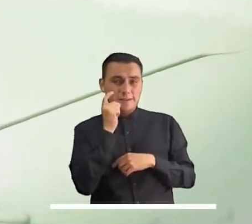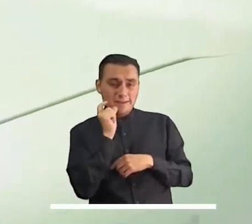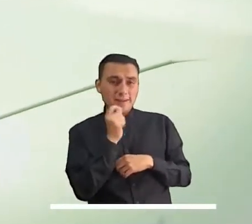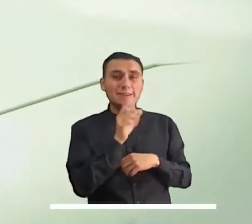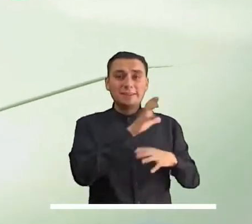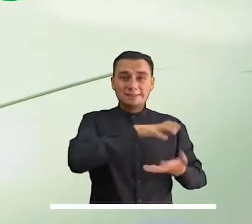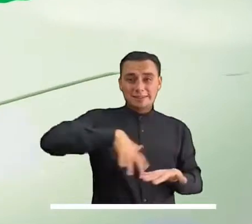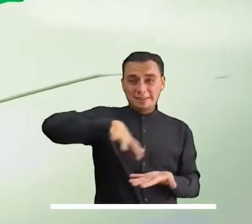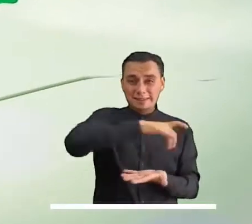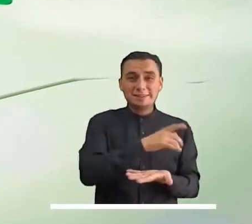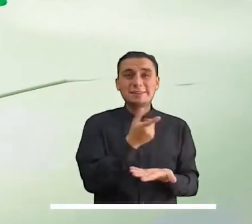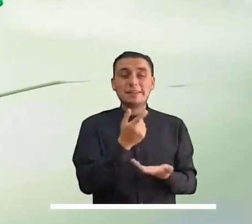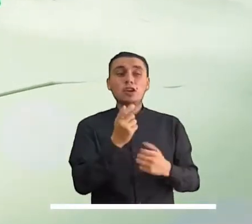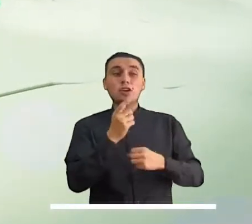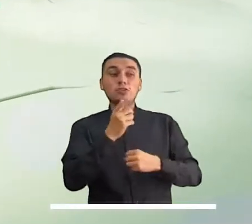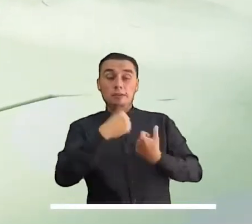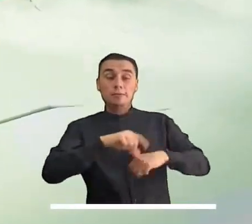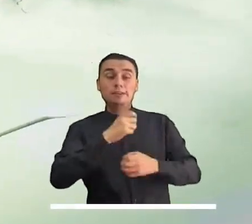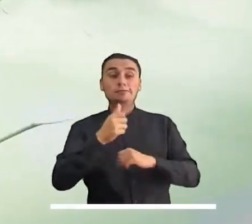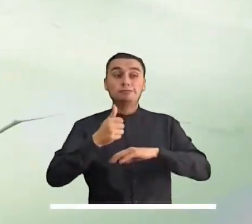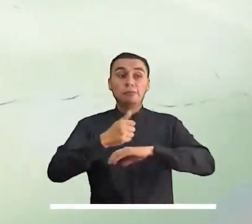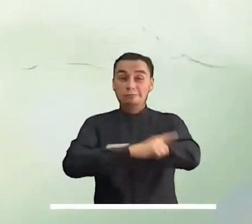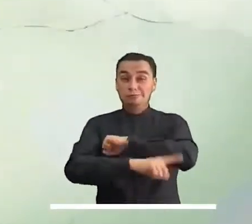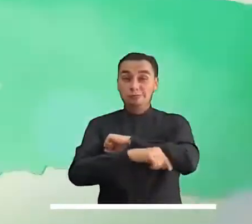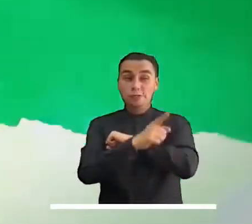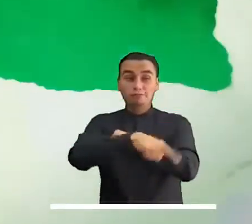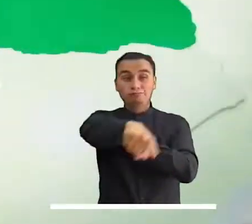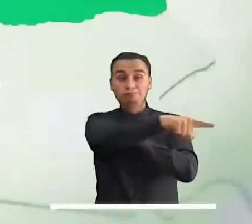Aralda, Calda, Santander, Tolima y Cundinamarca.